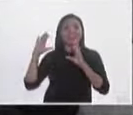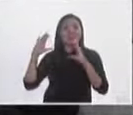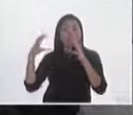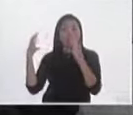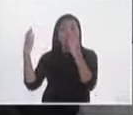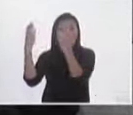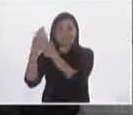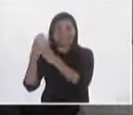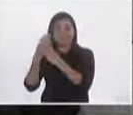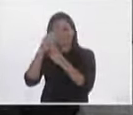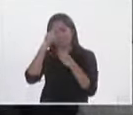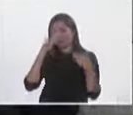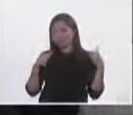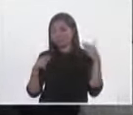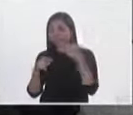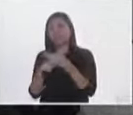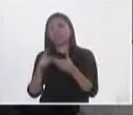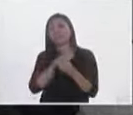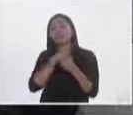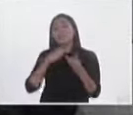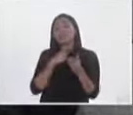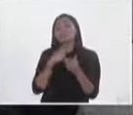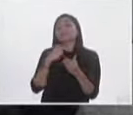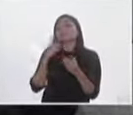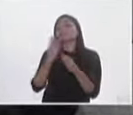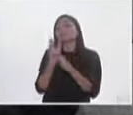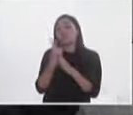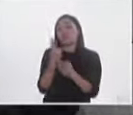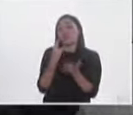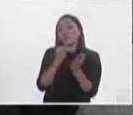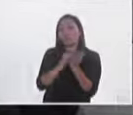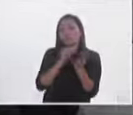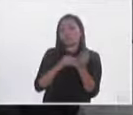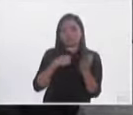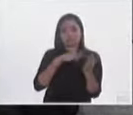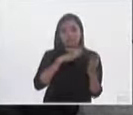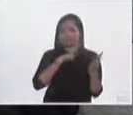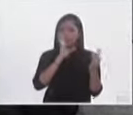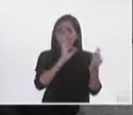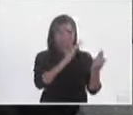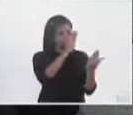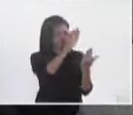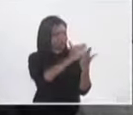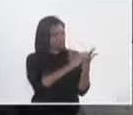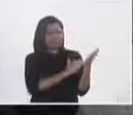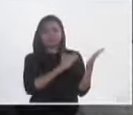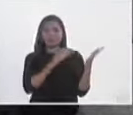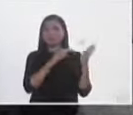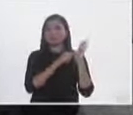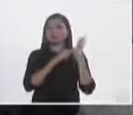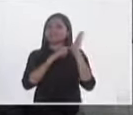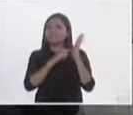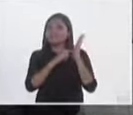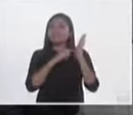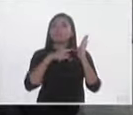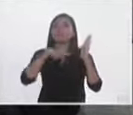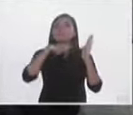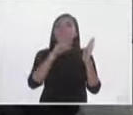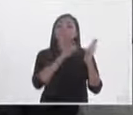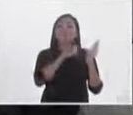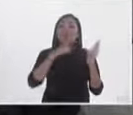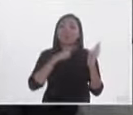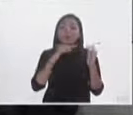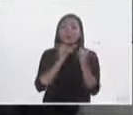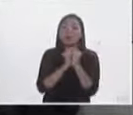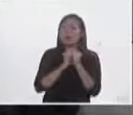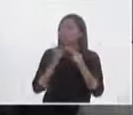construir los acuerdos y los consensos. Yo puedo tener una excelente iniciativa que tiene un gran respaldo social, pero si no logro construir los consensos